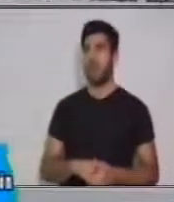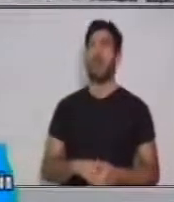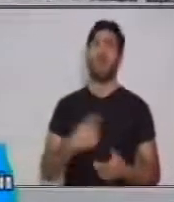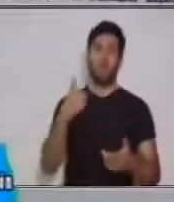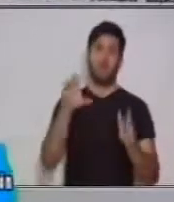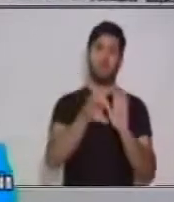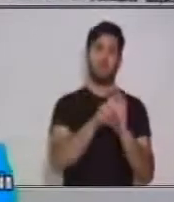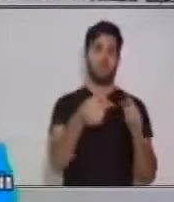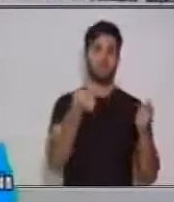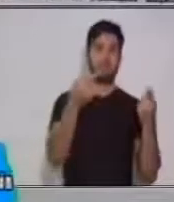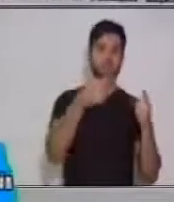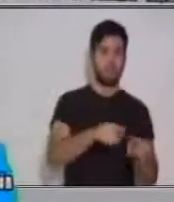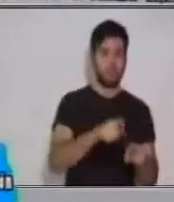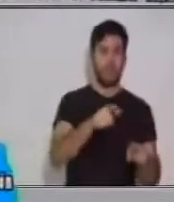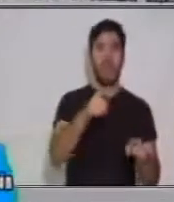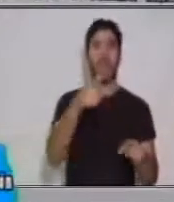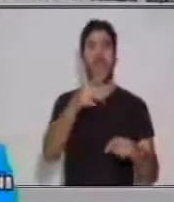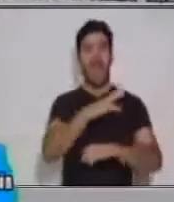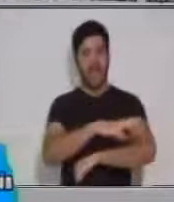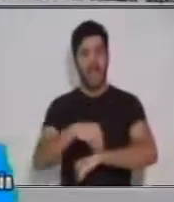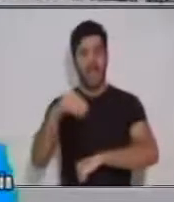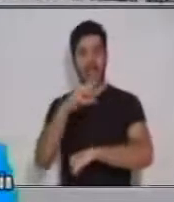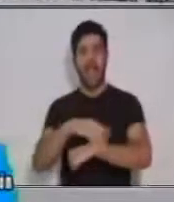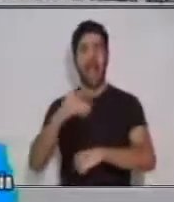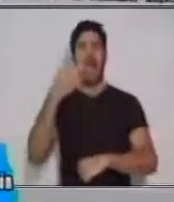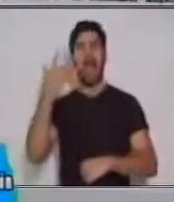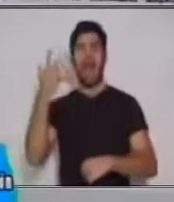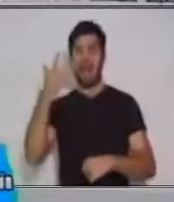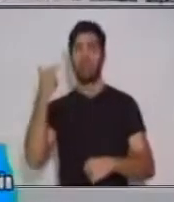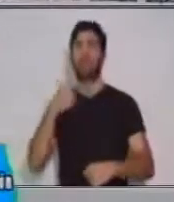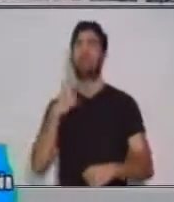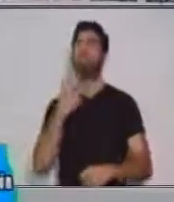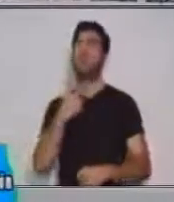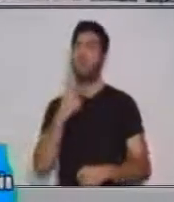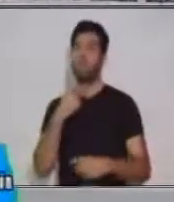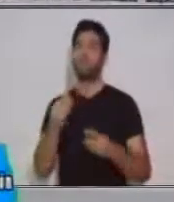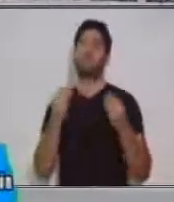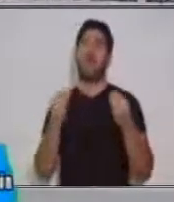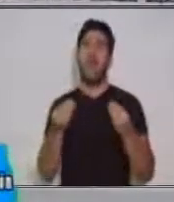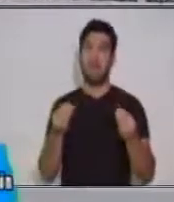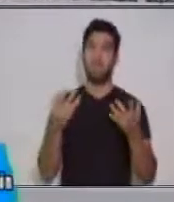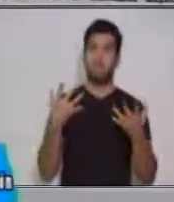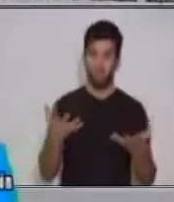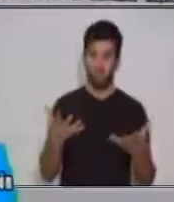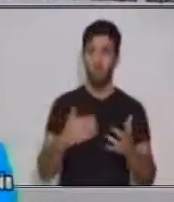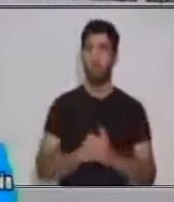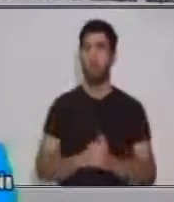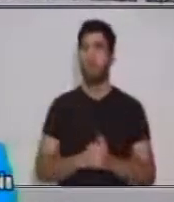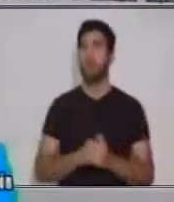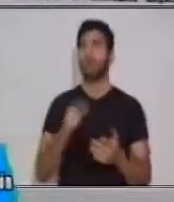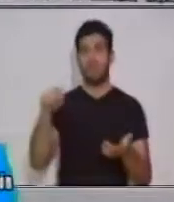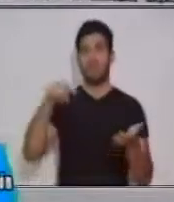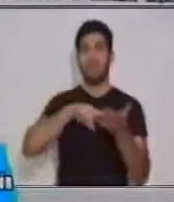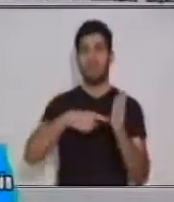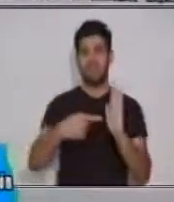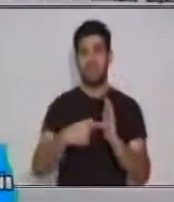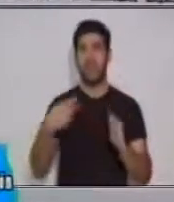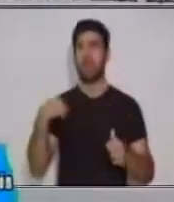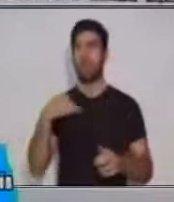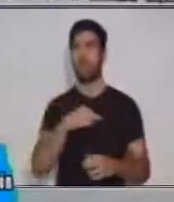los gatos me gustan muchísimo, lo cual significa que, tenemos varias,